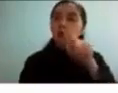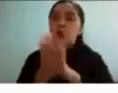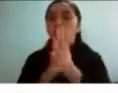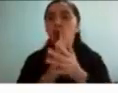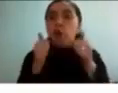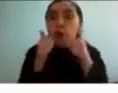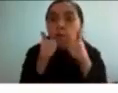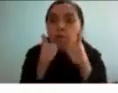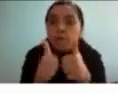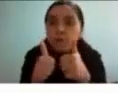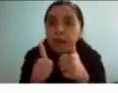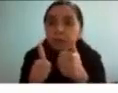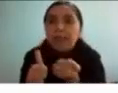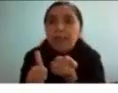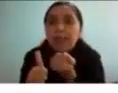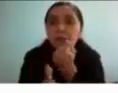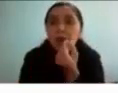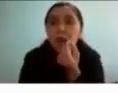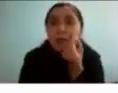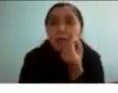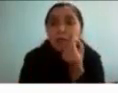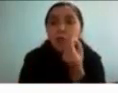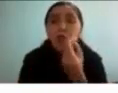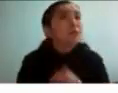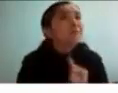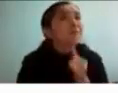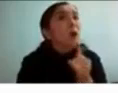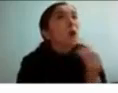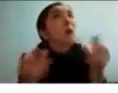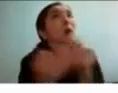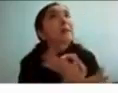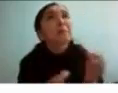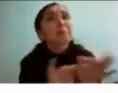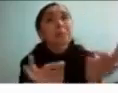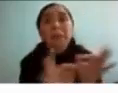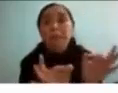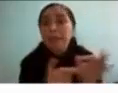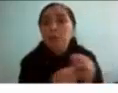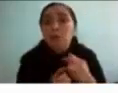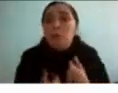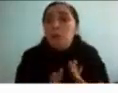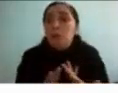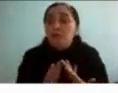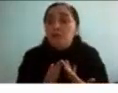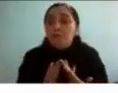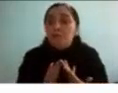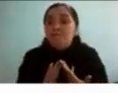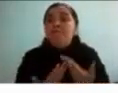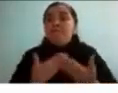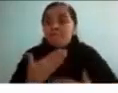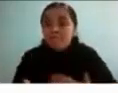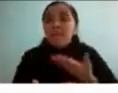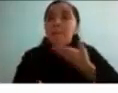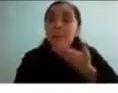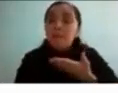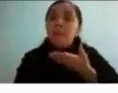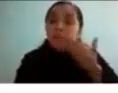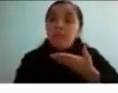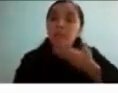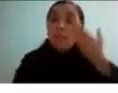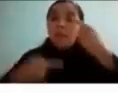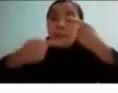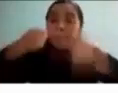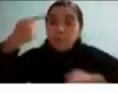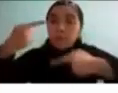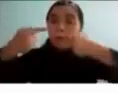esto y yo así no sé en verdad cómo explicarte por qué pasó esto pero me seguía pasando y lo que ocurría era también de que yo sentía que